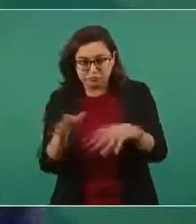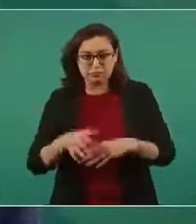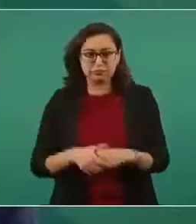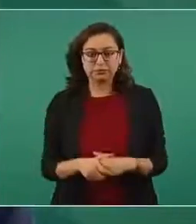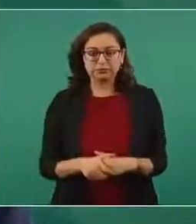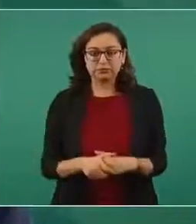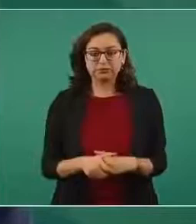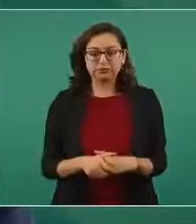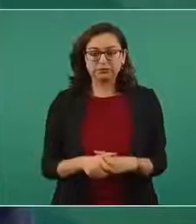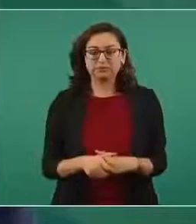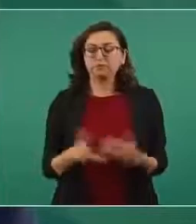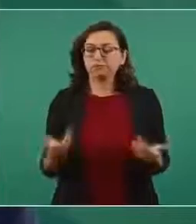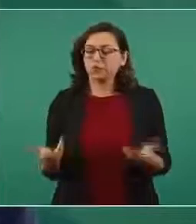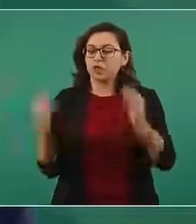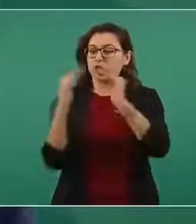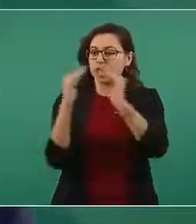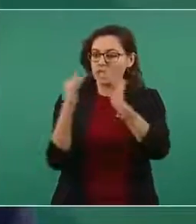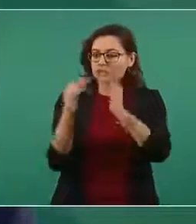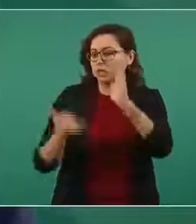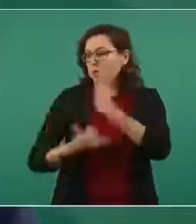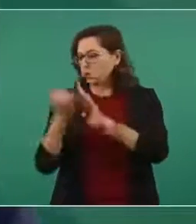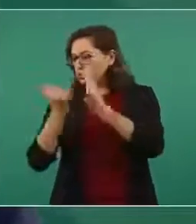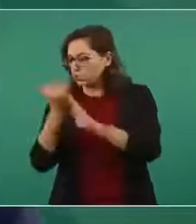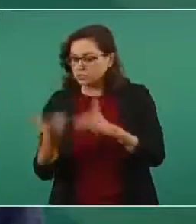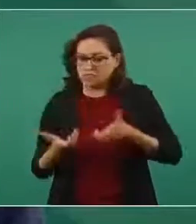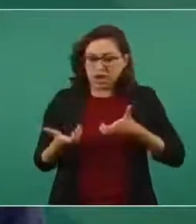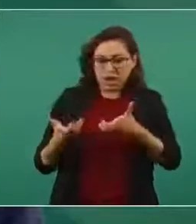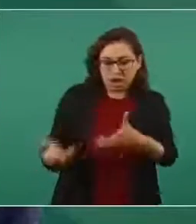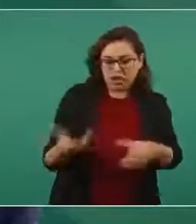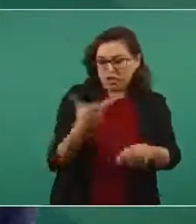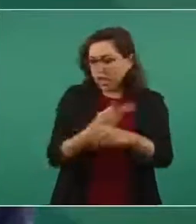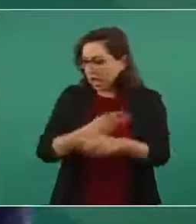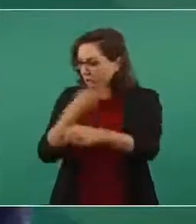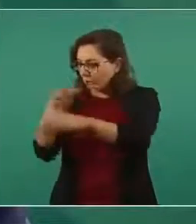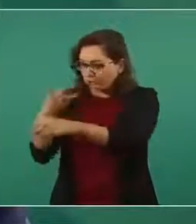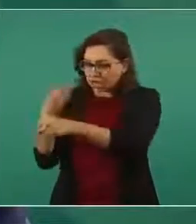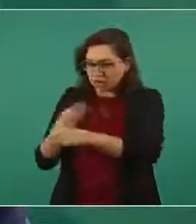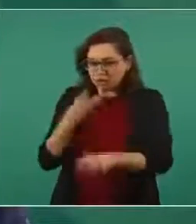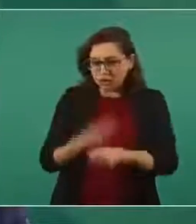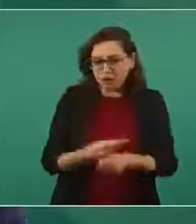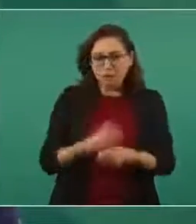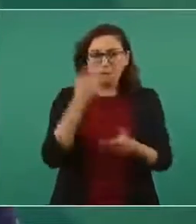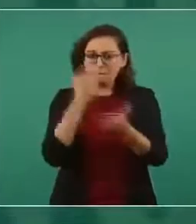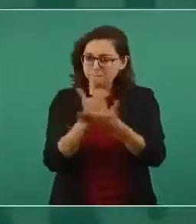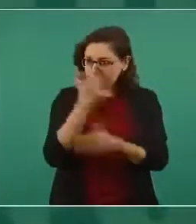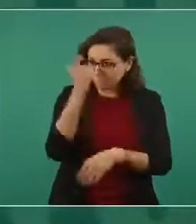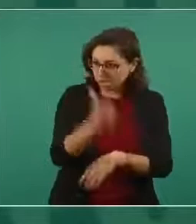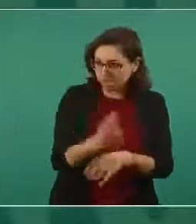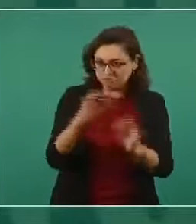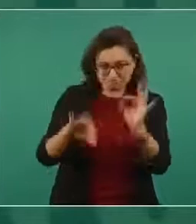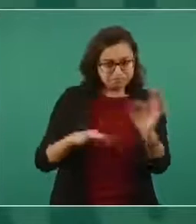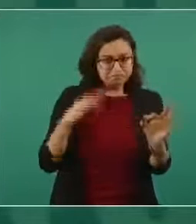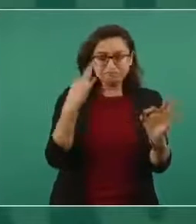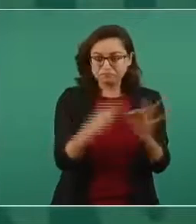esto es construir vivienda las calles y pagar las indemnizaciones